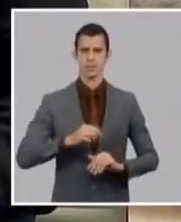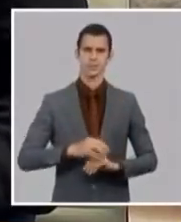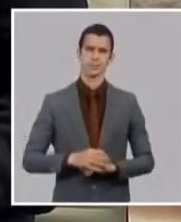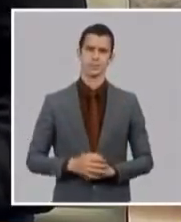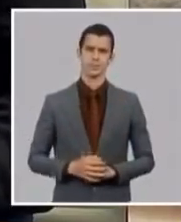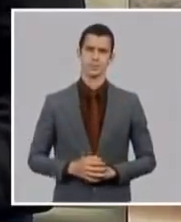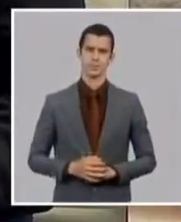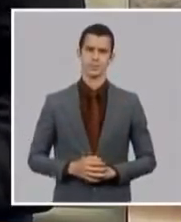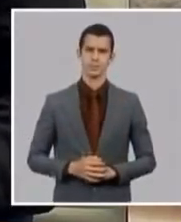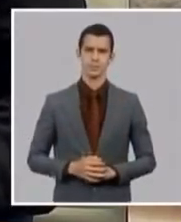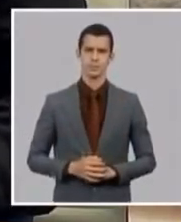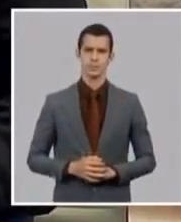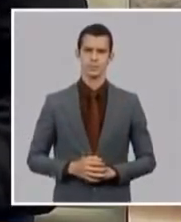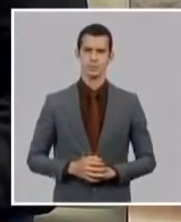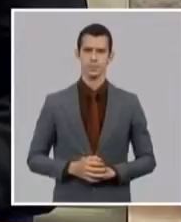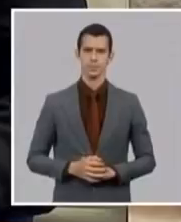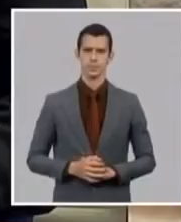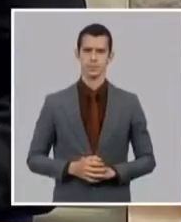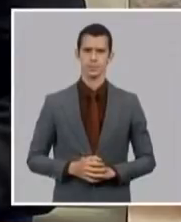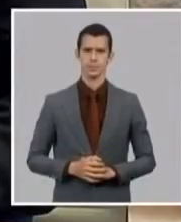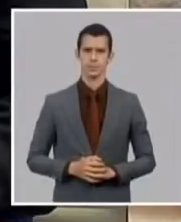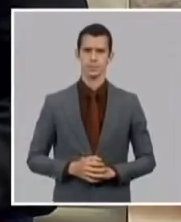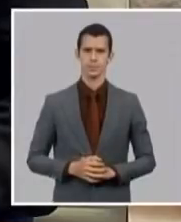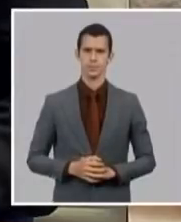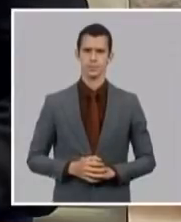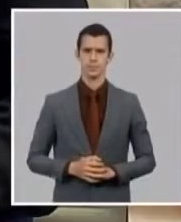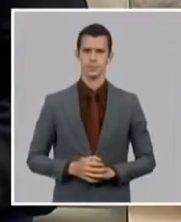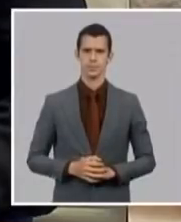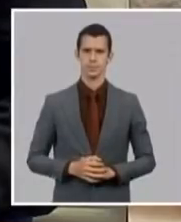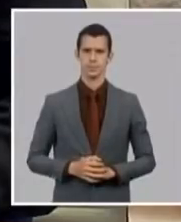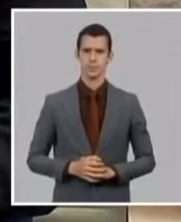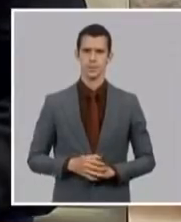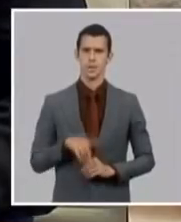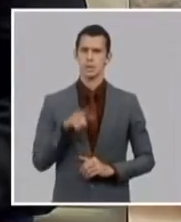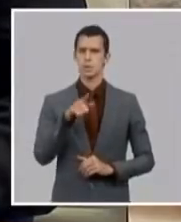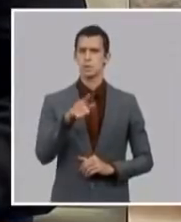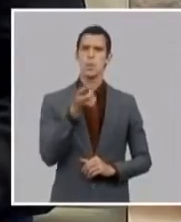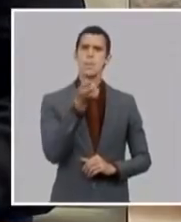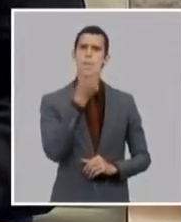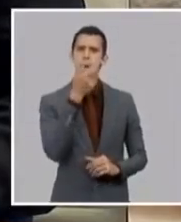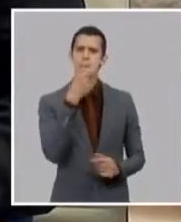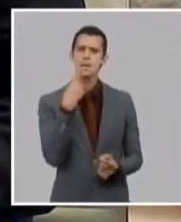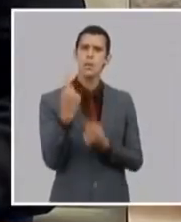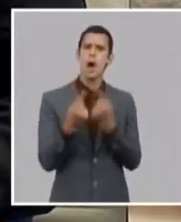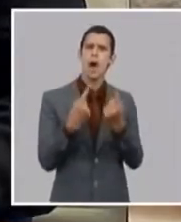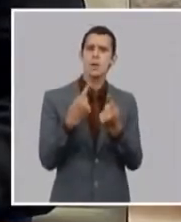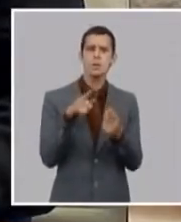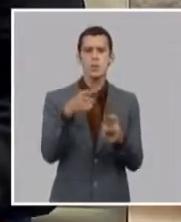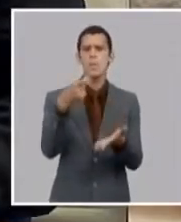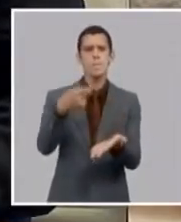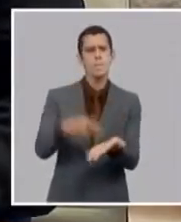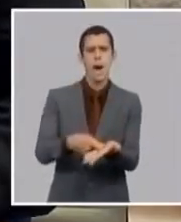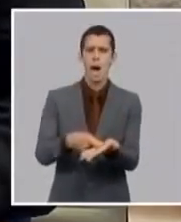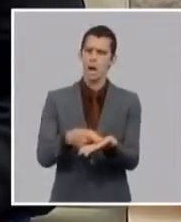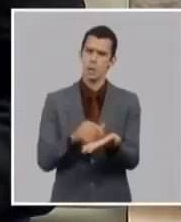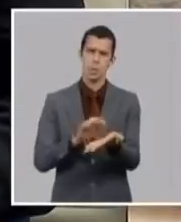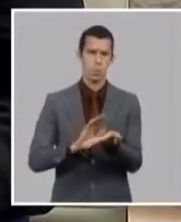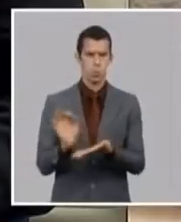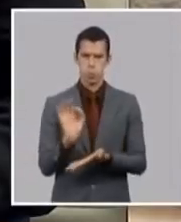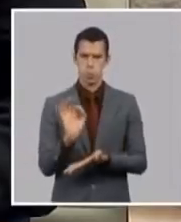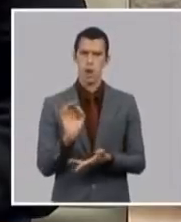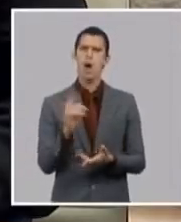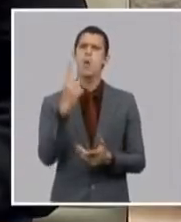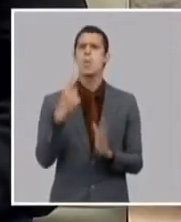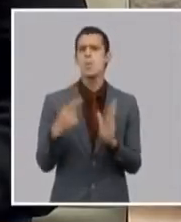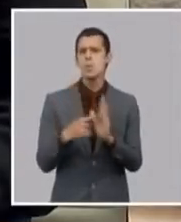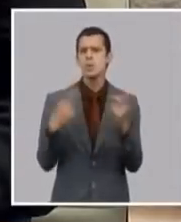y se autoriza su importación no comercial hasta 10 kilogramos es decir cualquier persona hoy puede traer 10